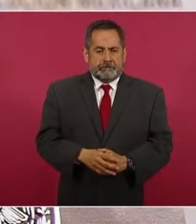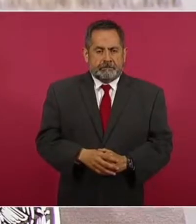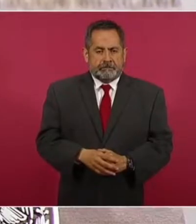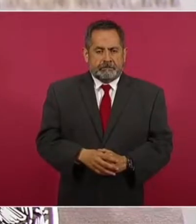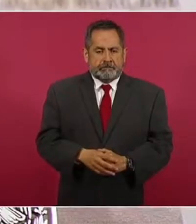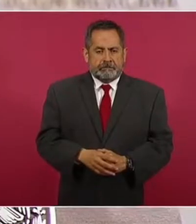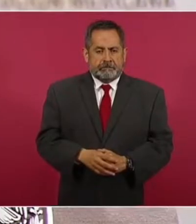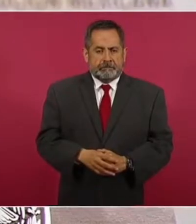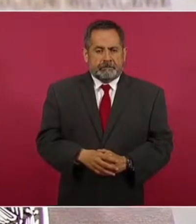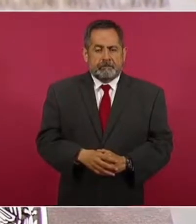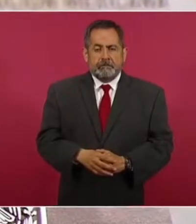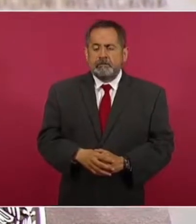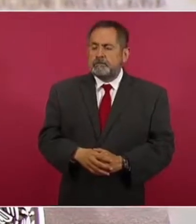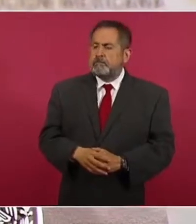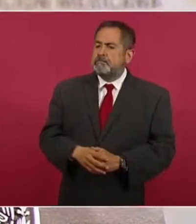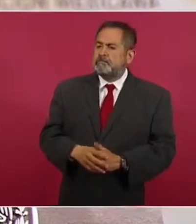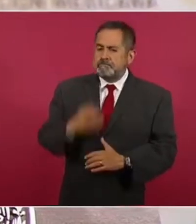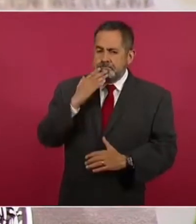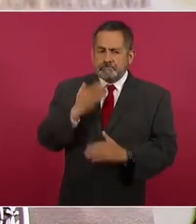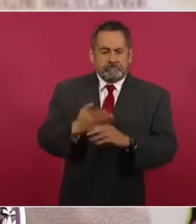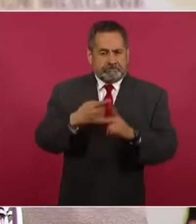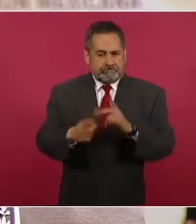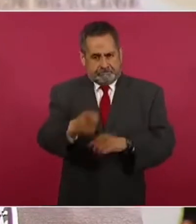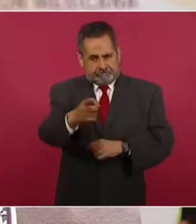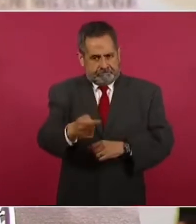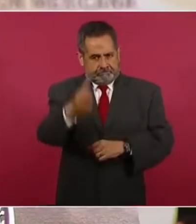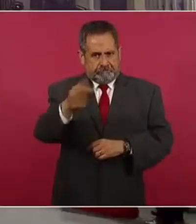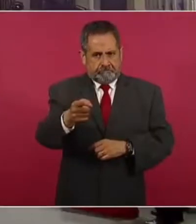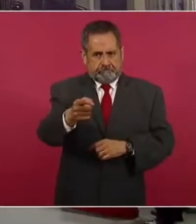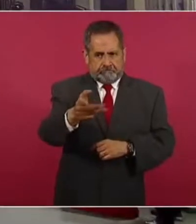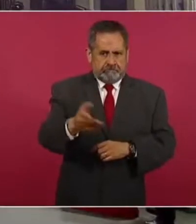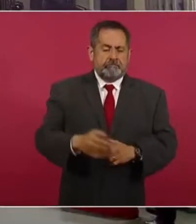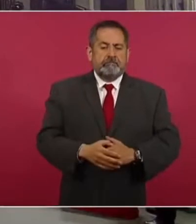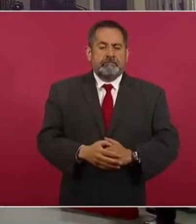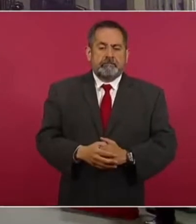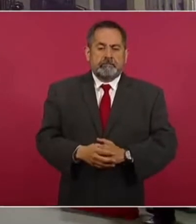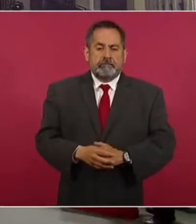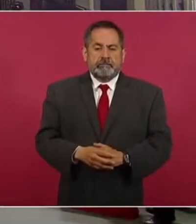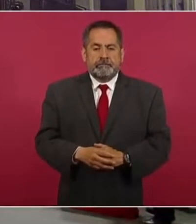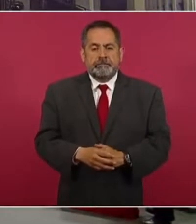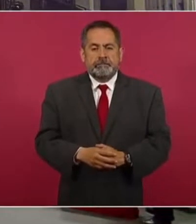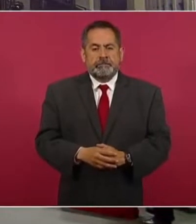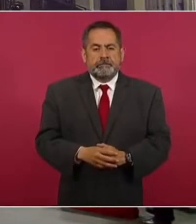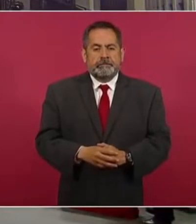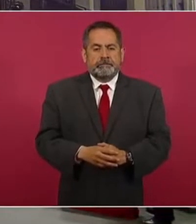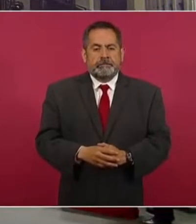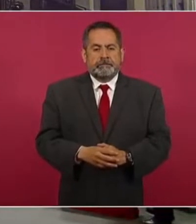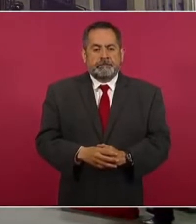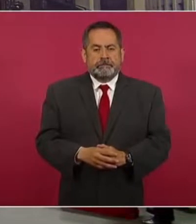Muy bien, pues vamos a… Empezamos contigo, la